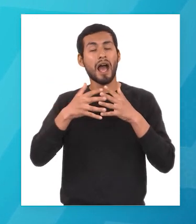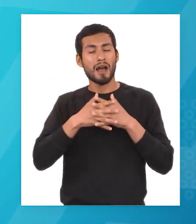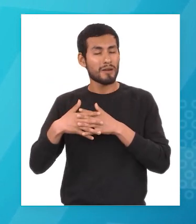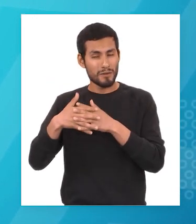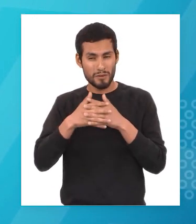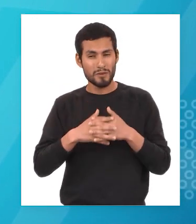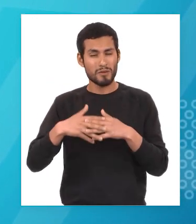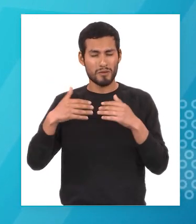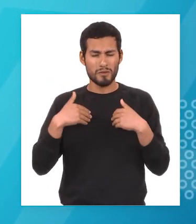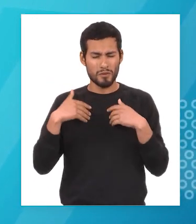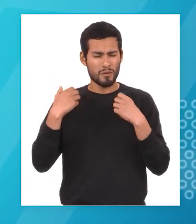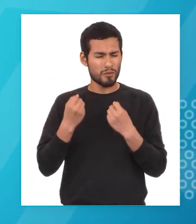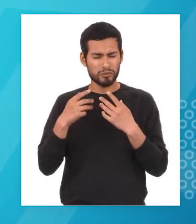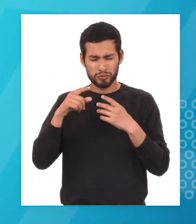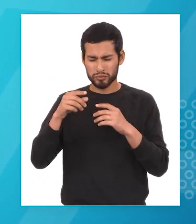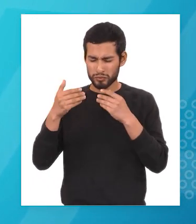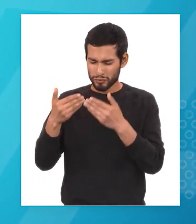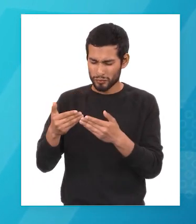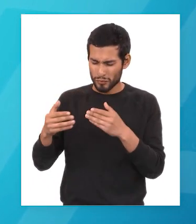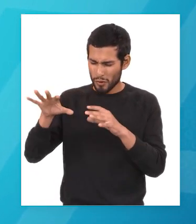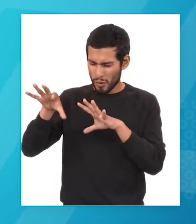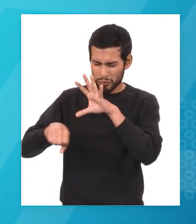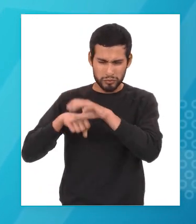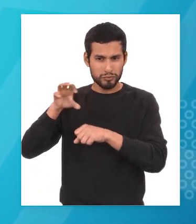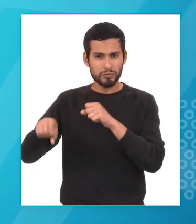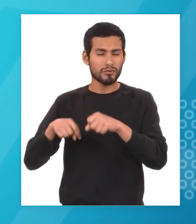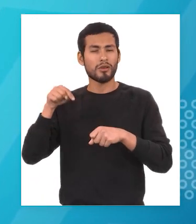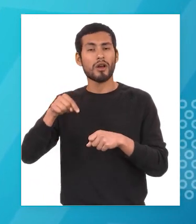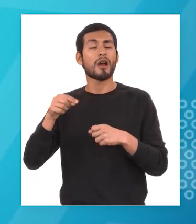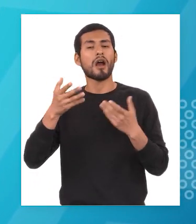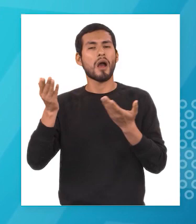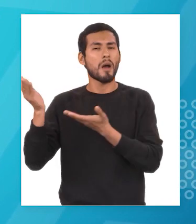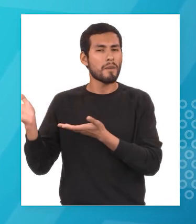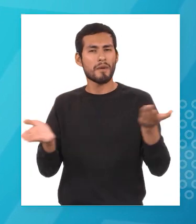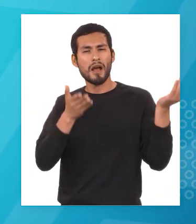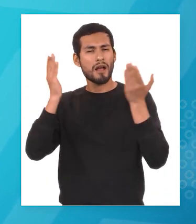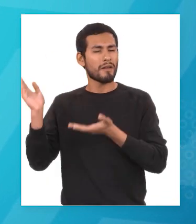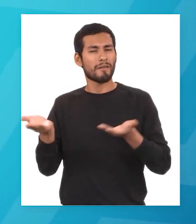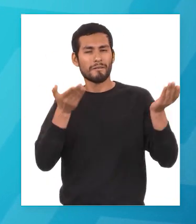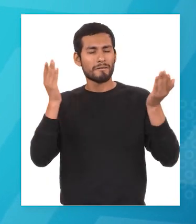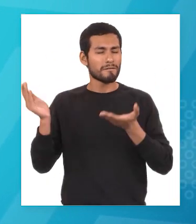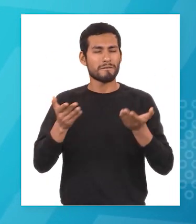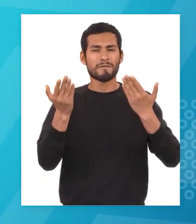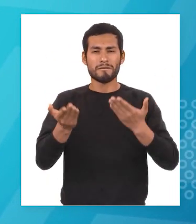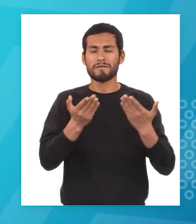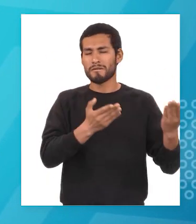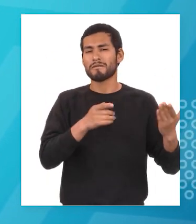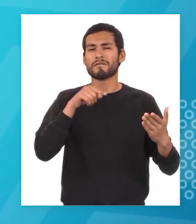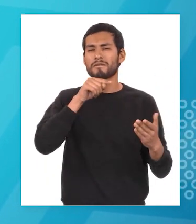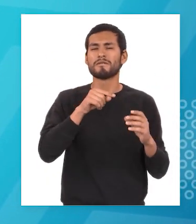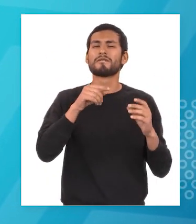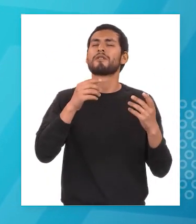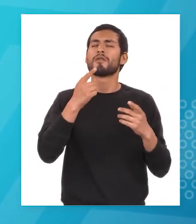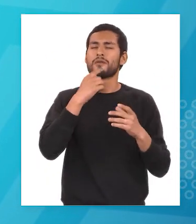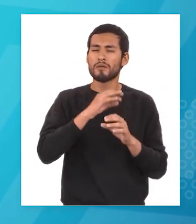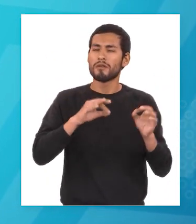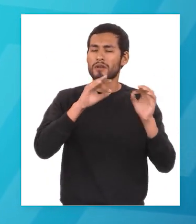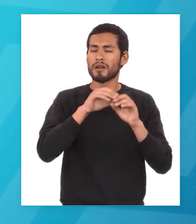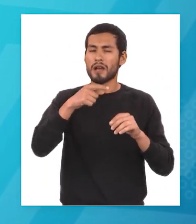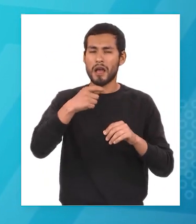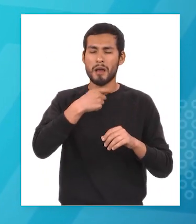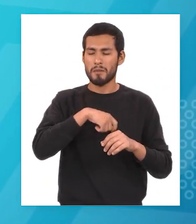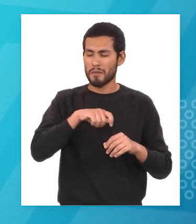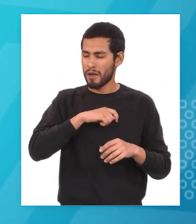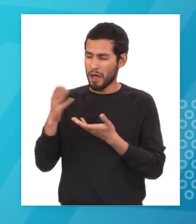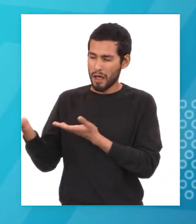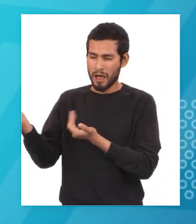tierra rica en recursos naturales se convirtió en la proveedora de materias primas y metales preciosos